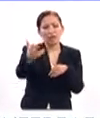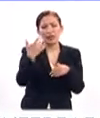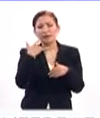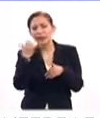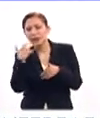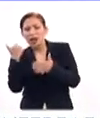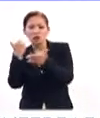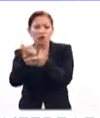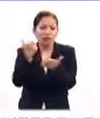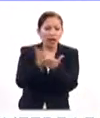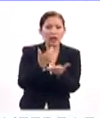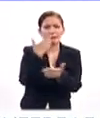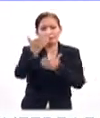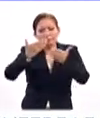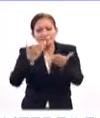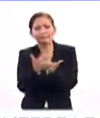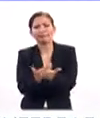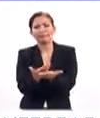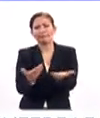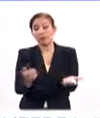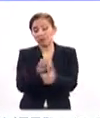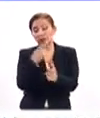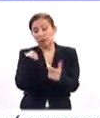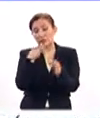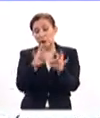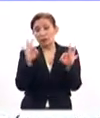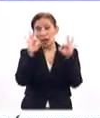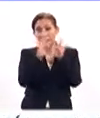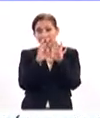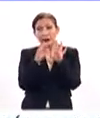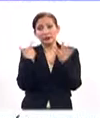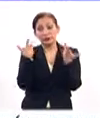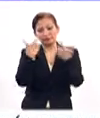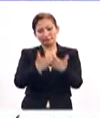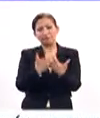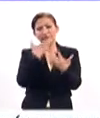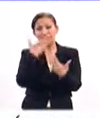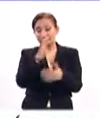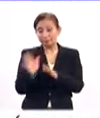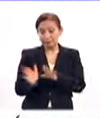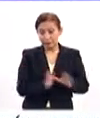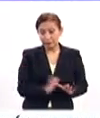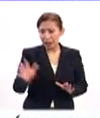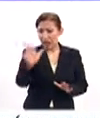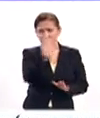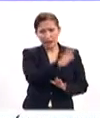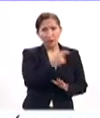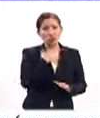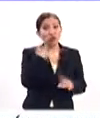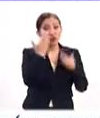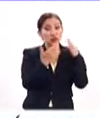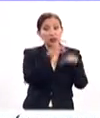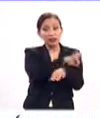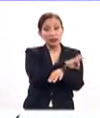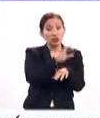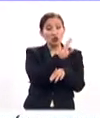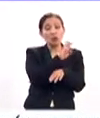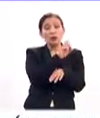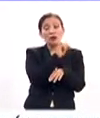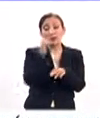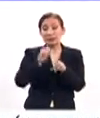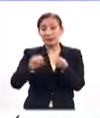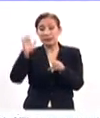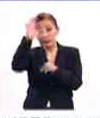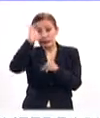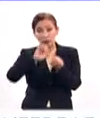con intentar contribuir, servir, entonces creo que es importante esa congruencia y desde el ámbito que sea, ¿no? Porque yo estudié diseño urbano y ciencias sociales,